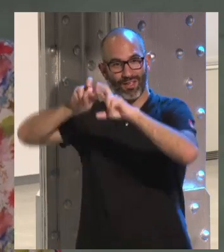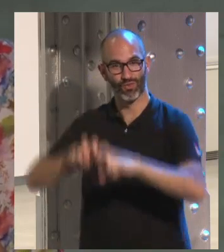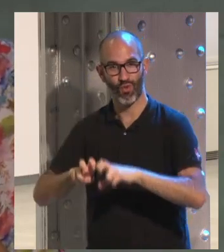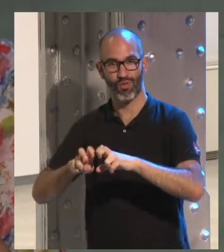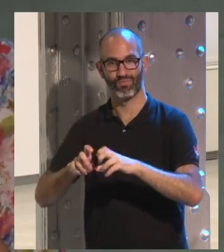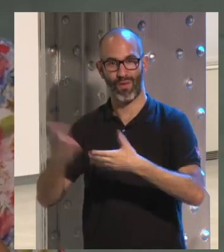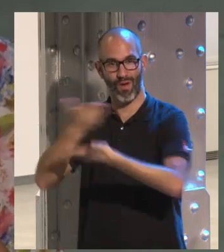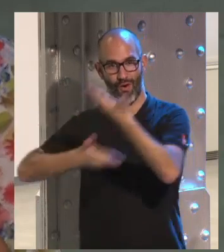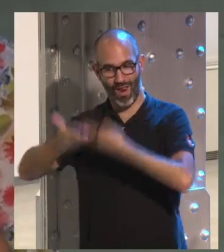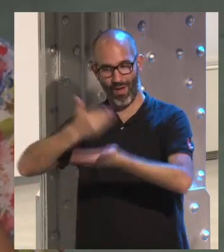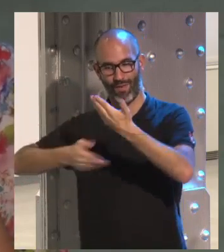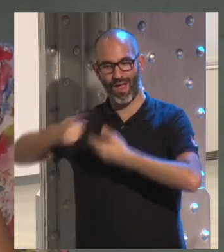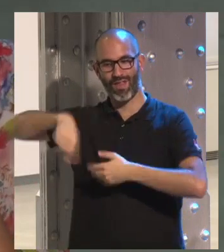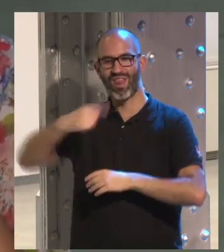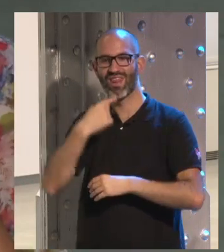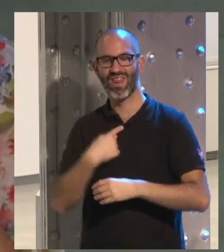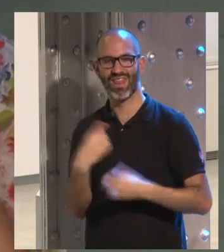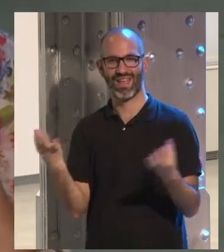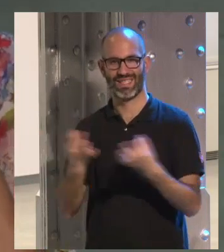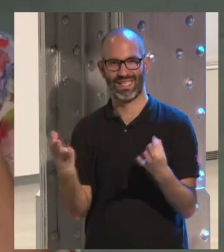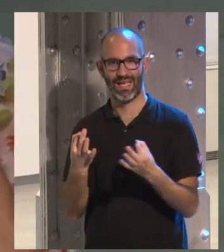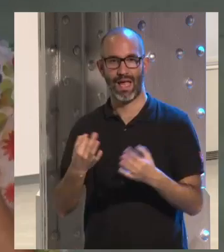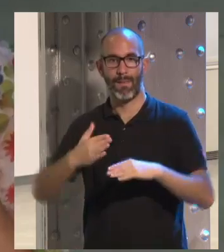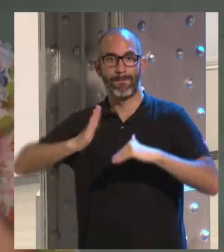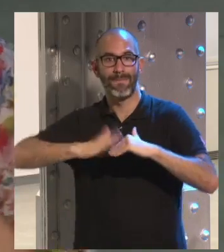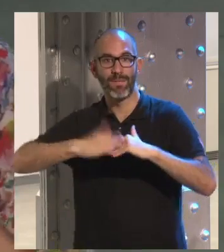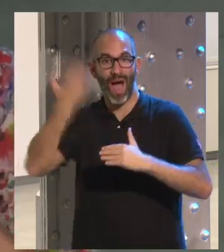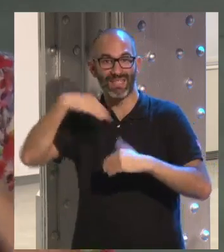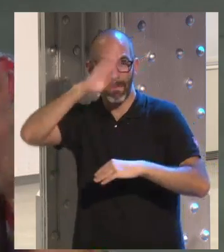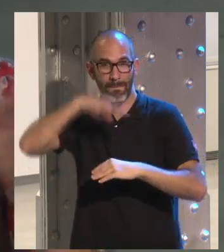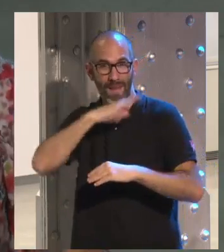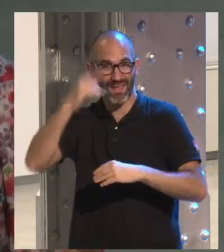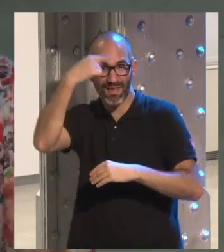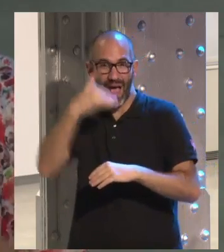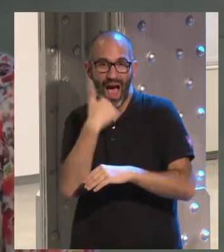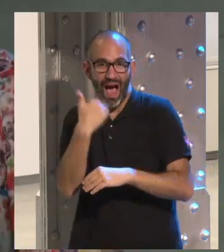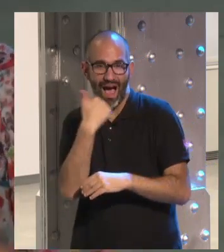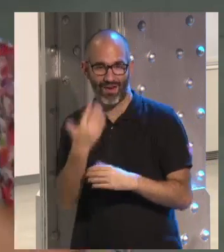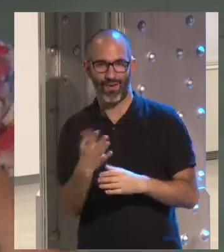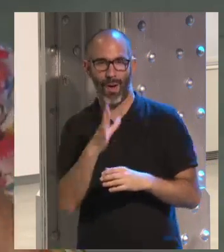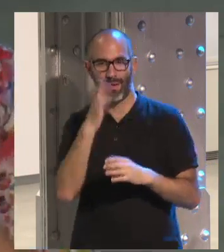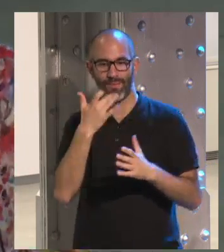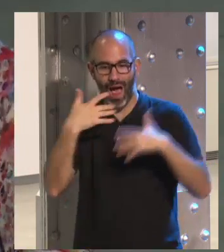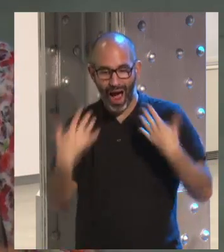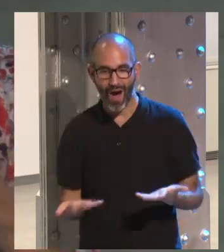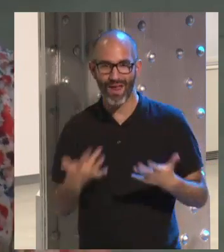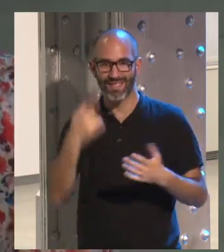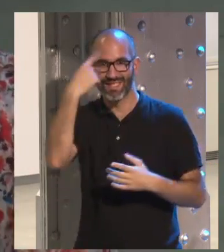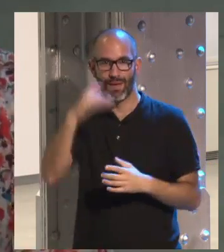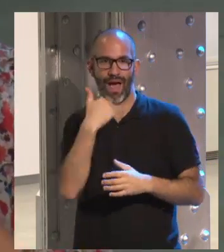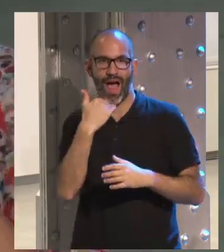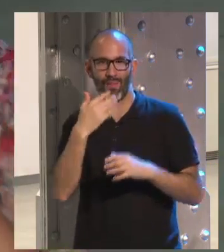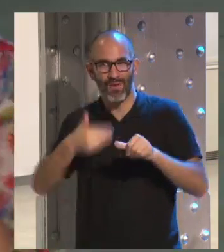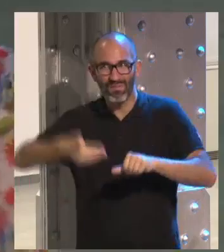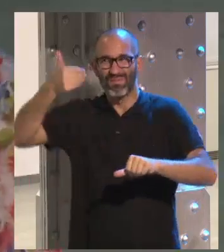que, por lo menos, sus padres sabían algo. Es decir, si lo comparamos con estudios anteriores en los que manifestaban que sus padres no